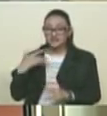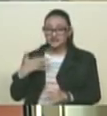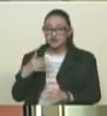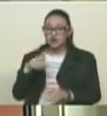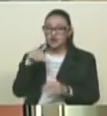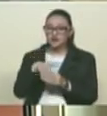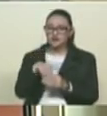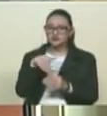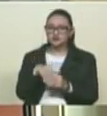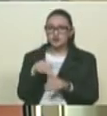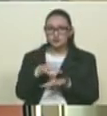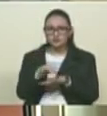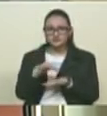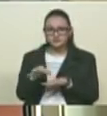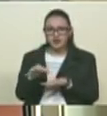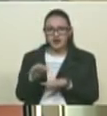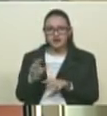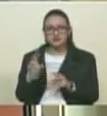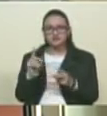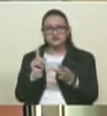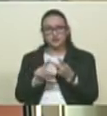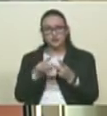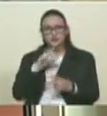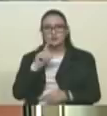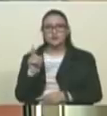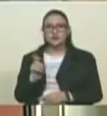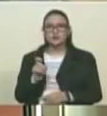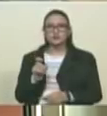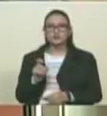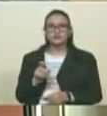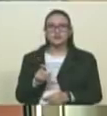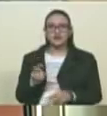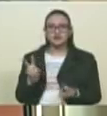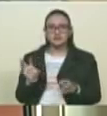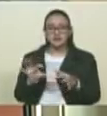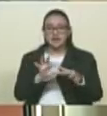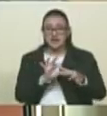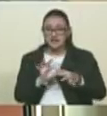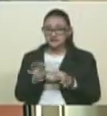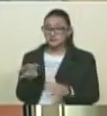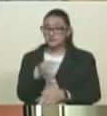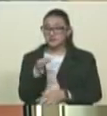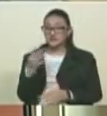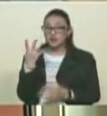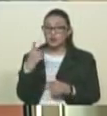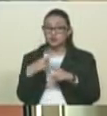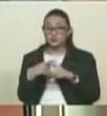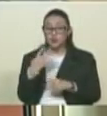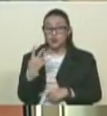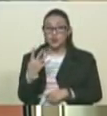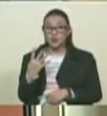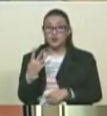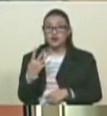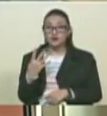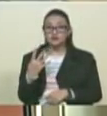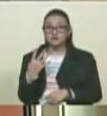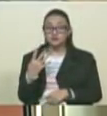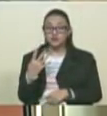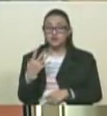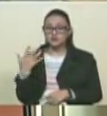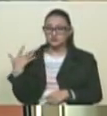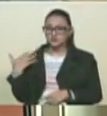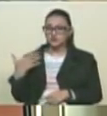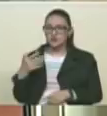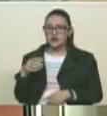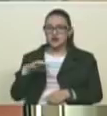elecciones municipales. Y la segunda pregunta, en relación a la alianza perfecta, el 4x4 que estuvo en marcha durante